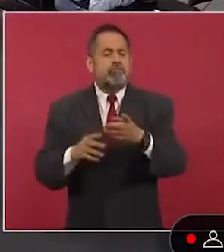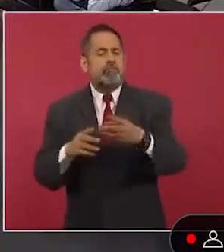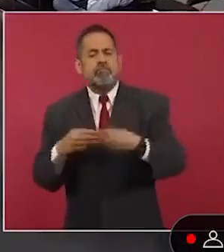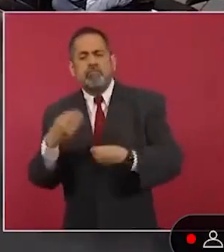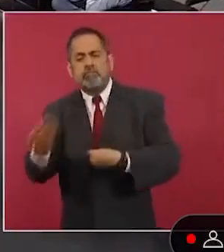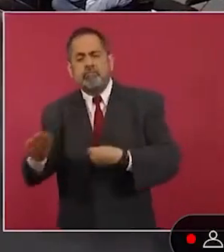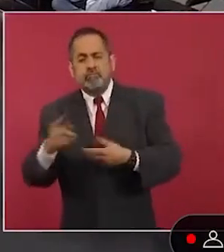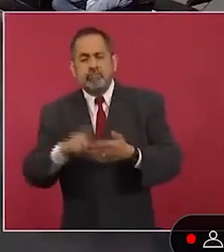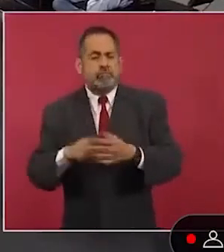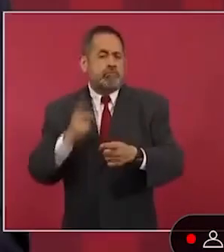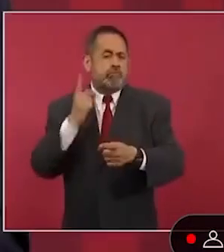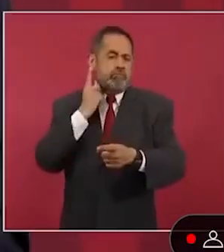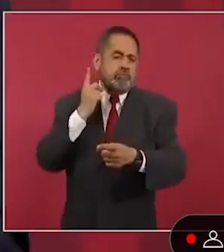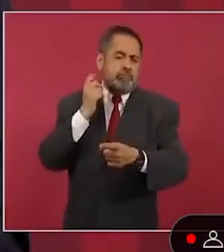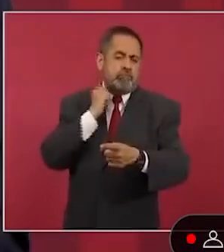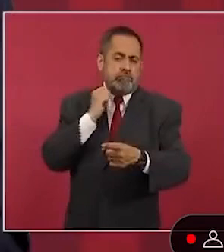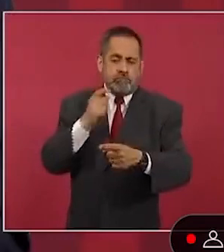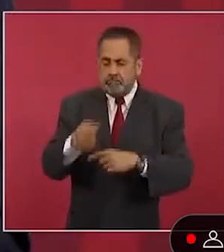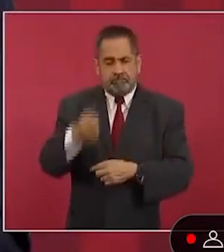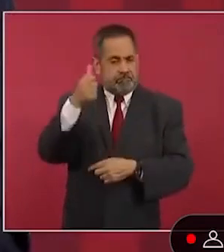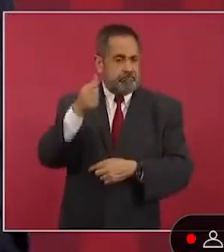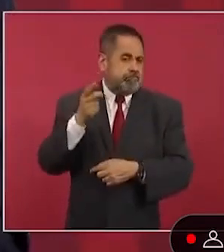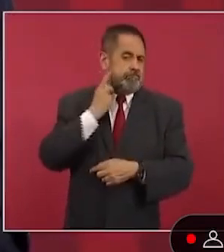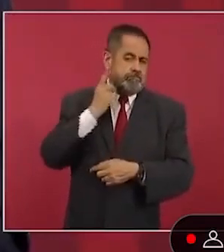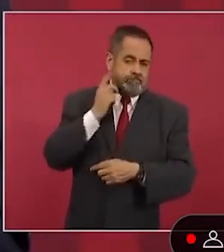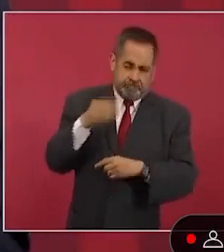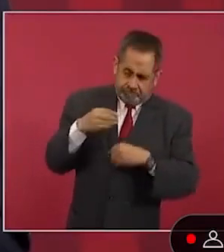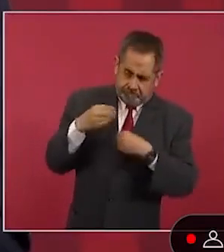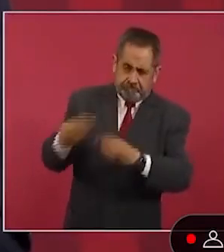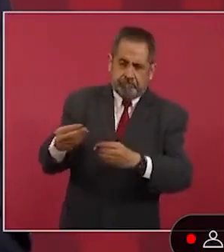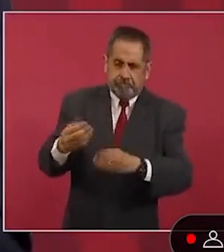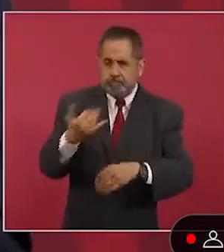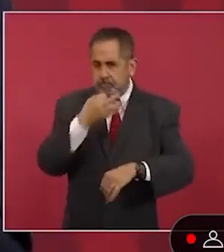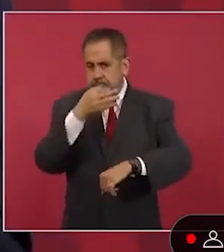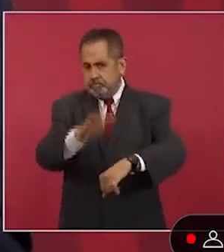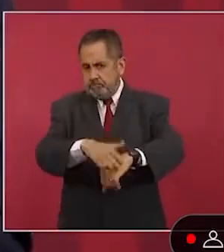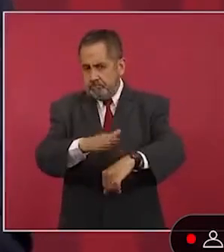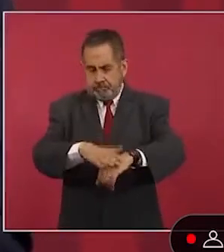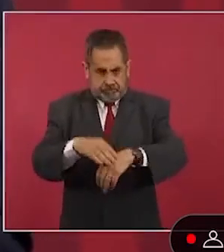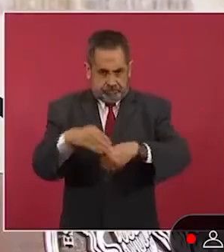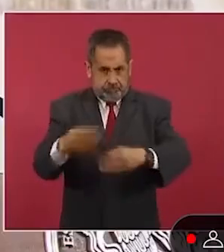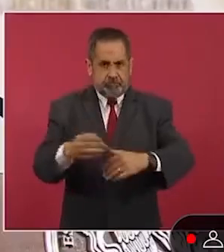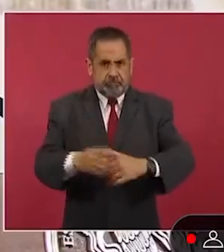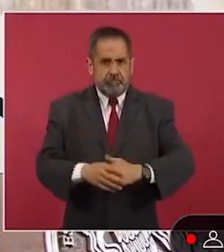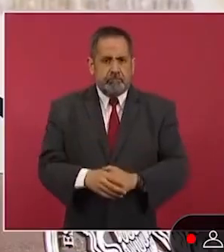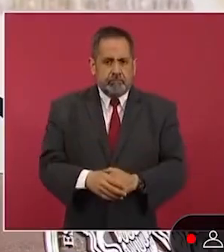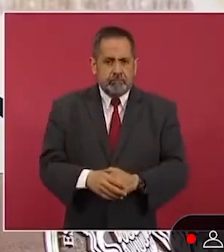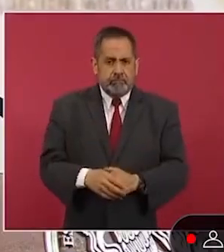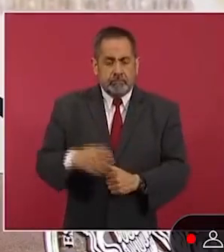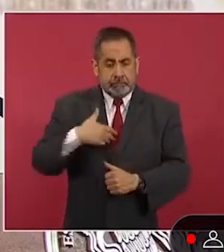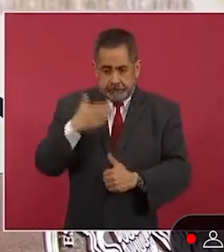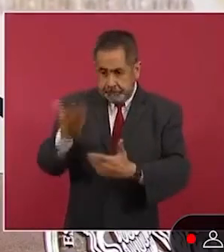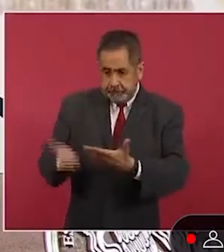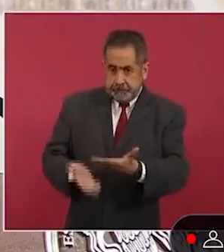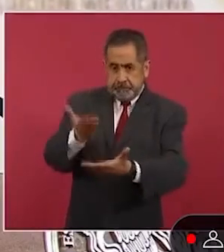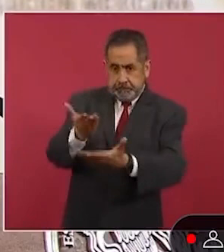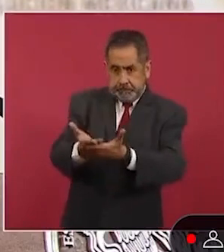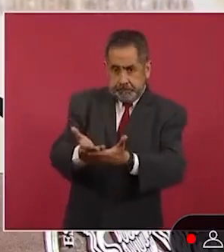Presidente? A la Cámara de Diputados va primero. Y les adelanto. Por voy a proponer